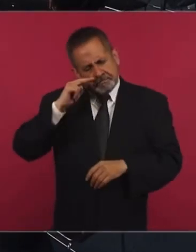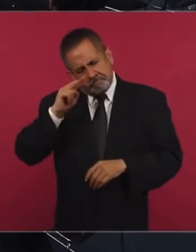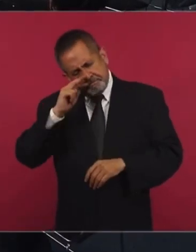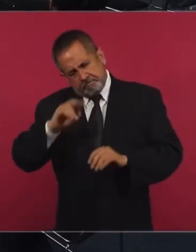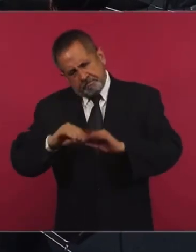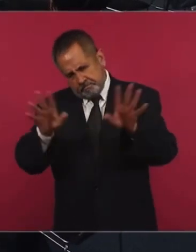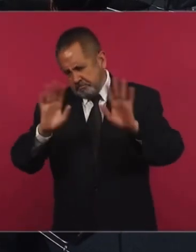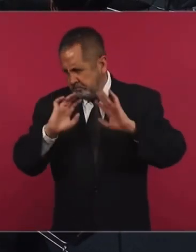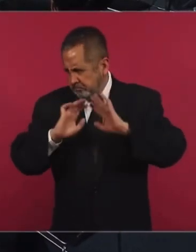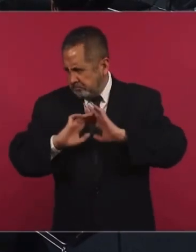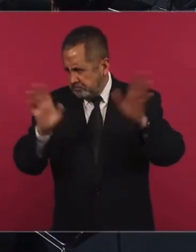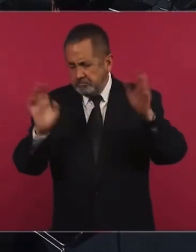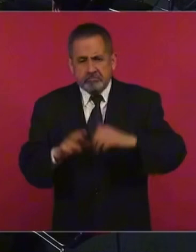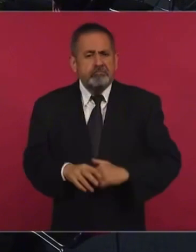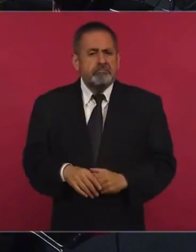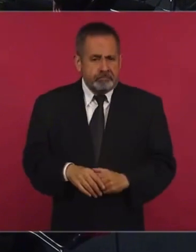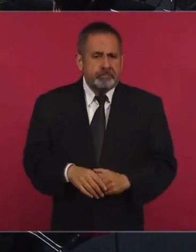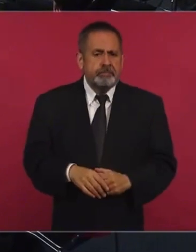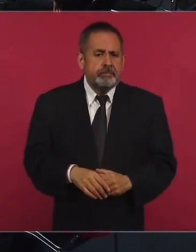porque no queremos